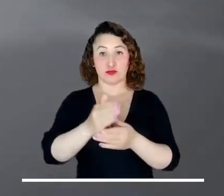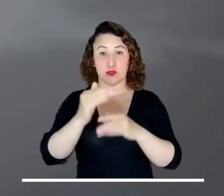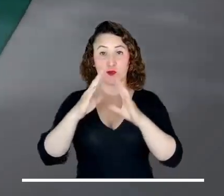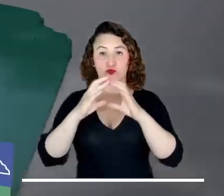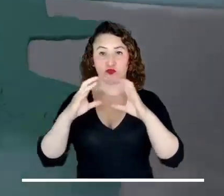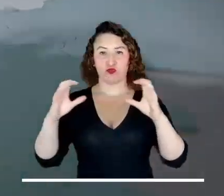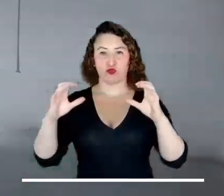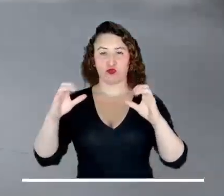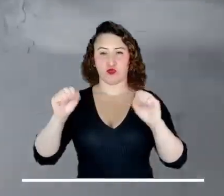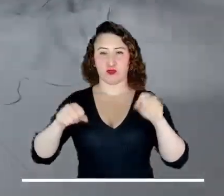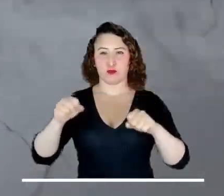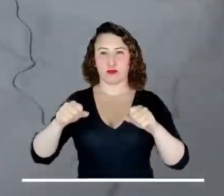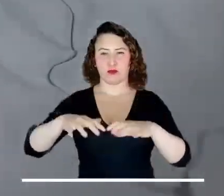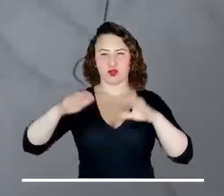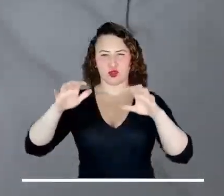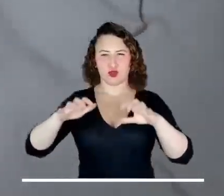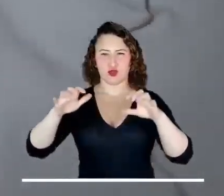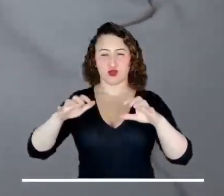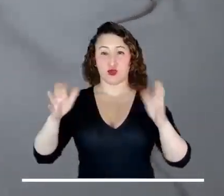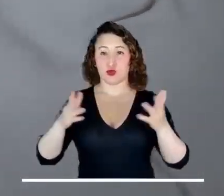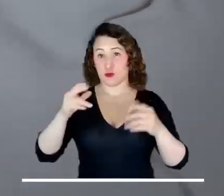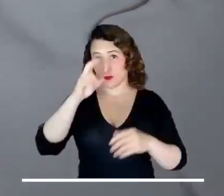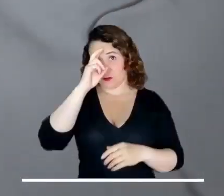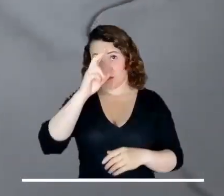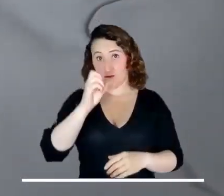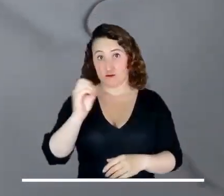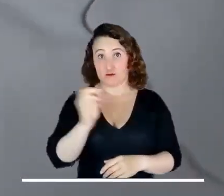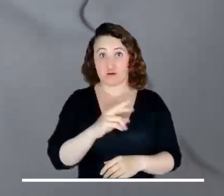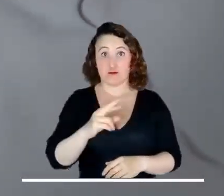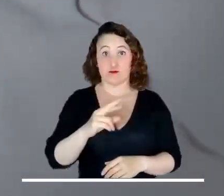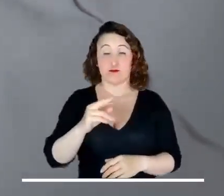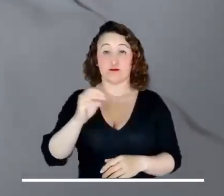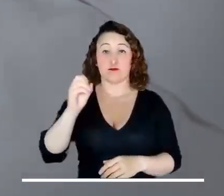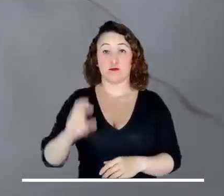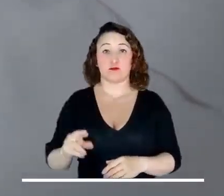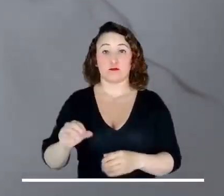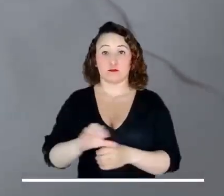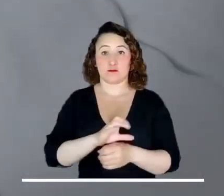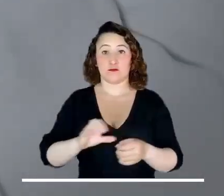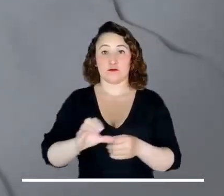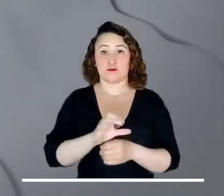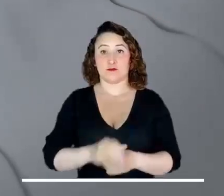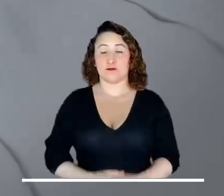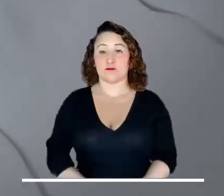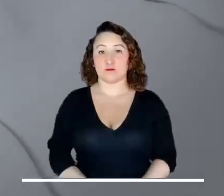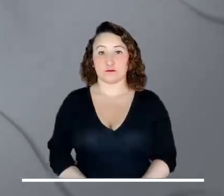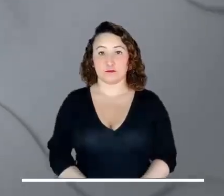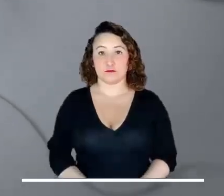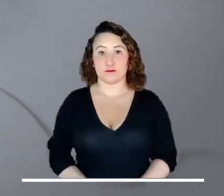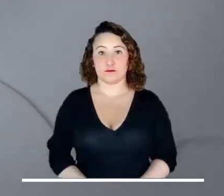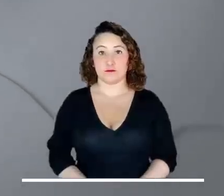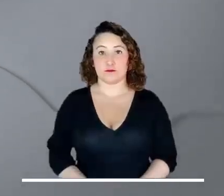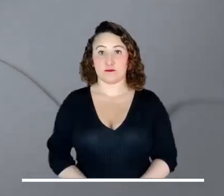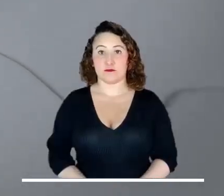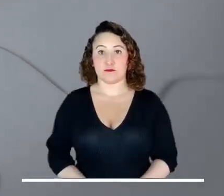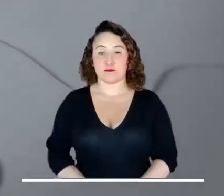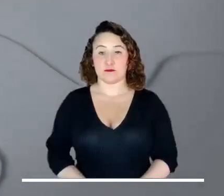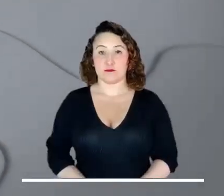país persistirán las condiciones nubladas con posibilidad de lloviznas en sectores del norte, oriente y sur de la ciudad.